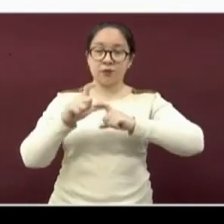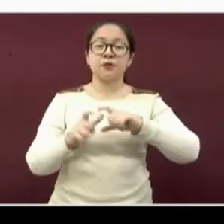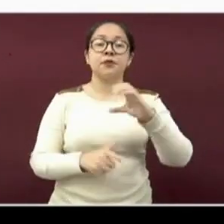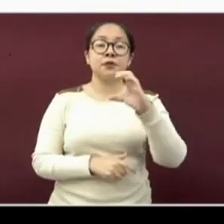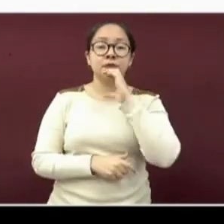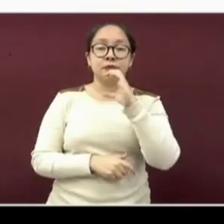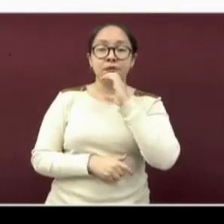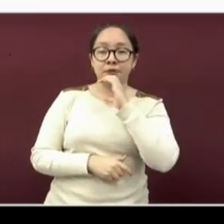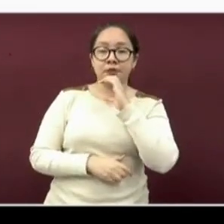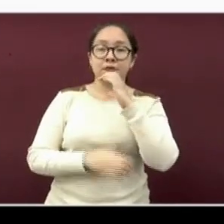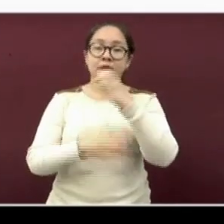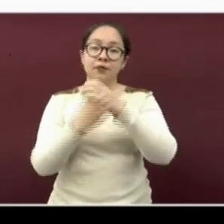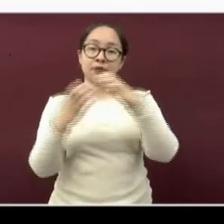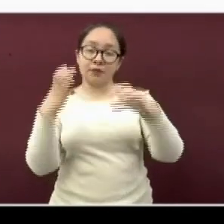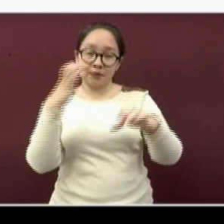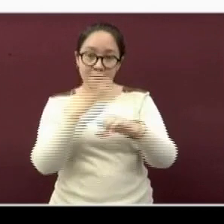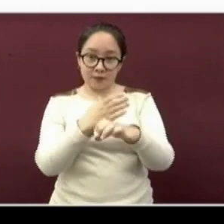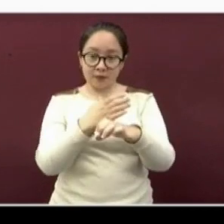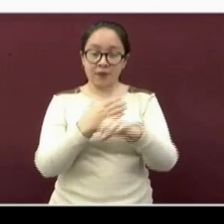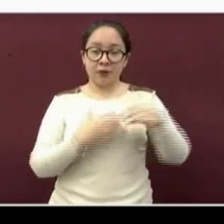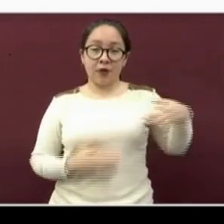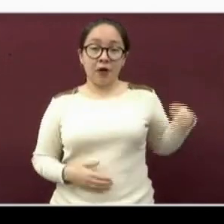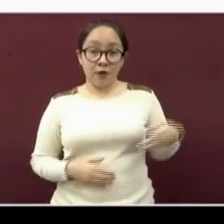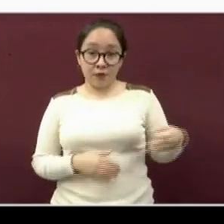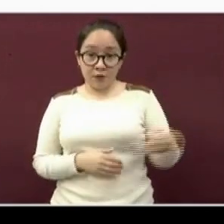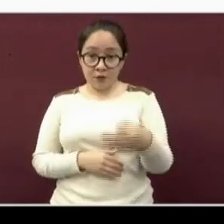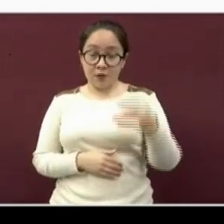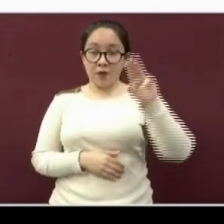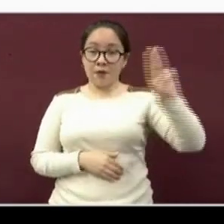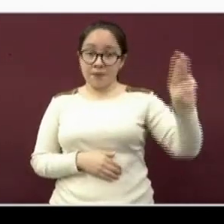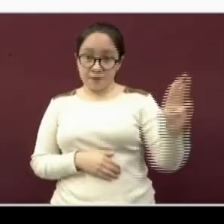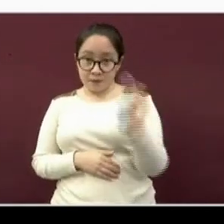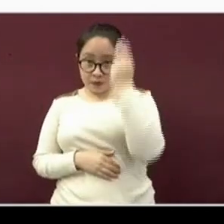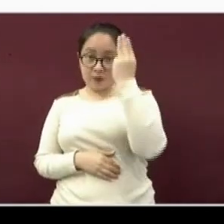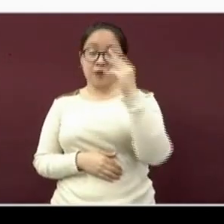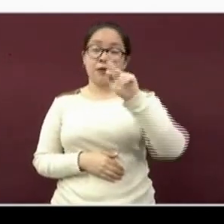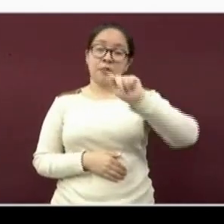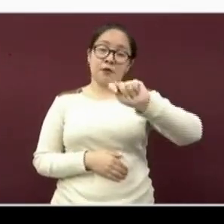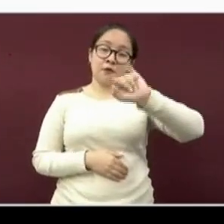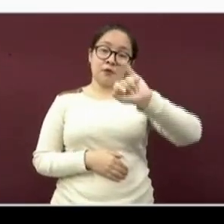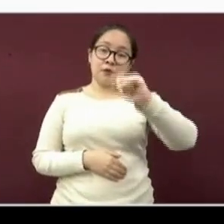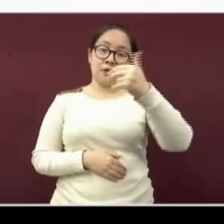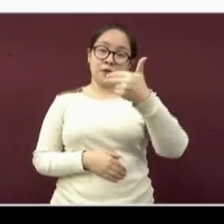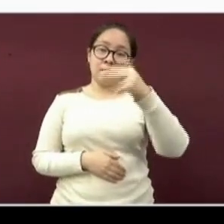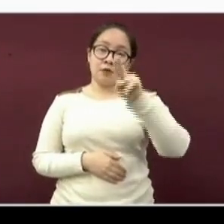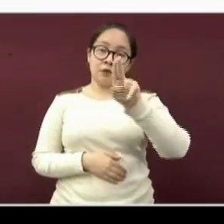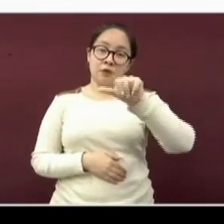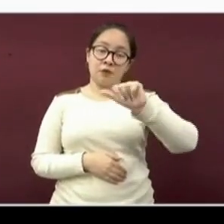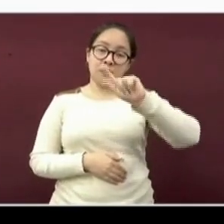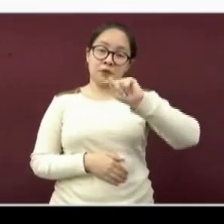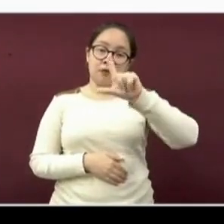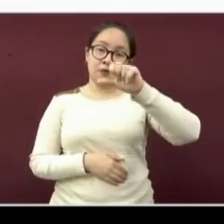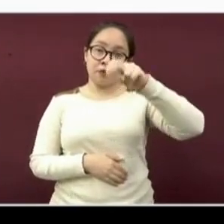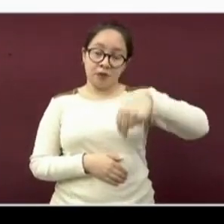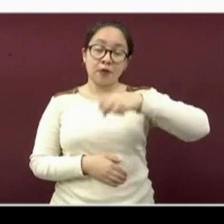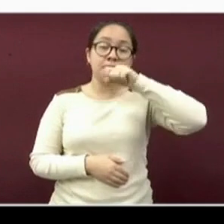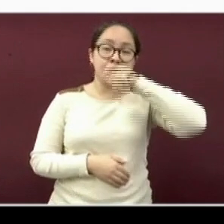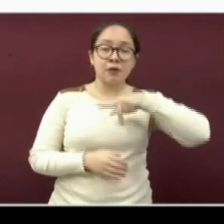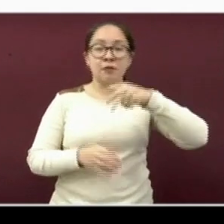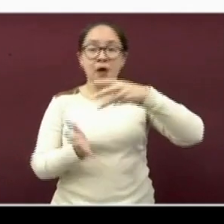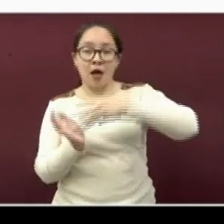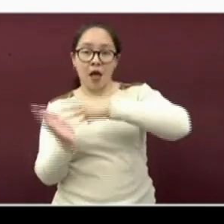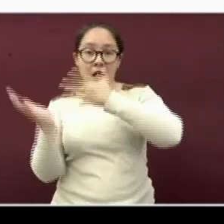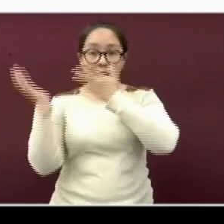Córdoba, Cozamaloapan, Fortín, Minatitlán y Tihuatlán. También Martínez de la Torre,